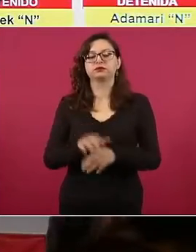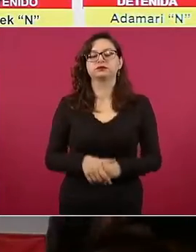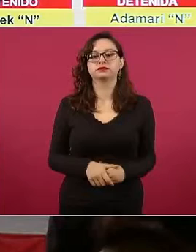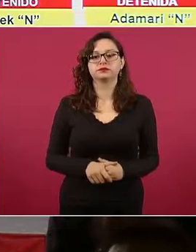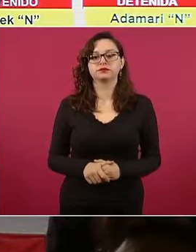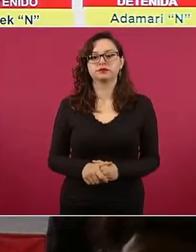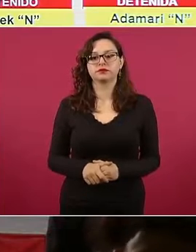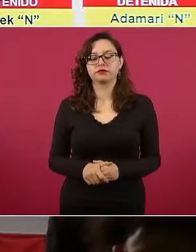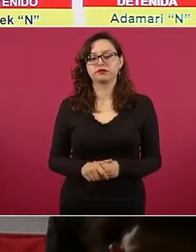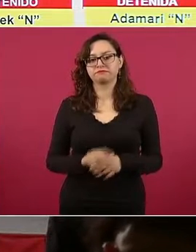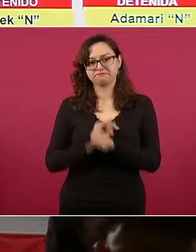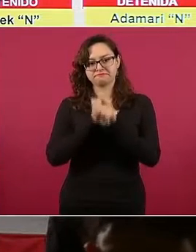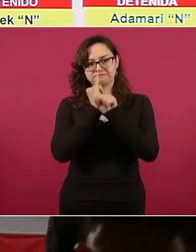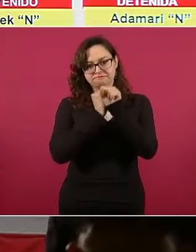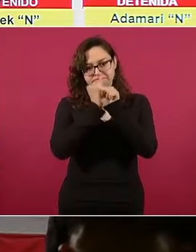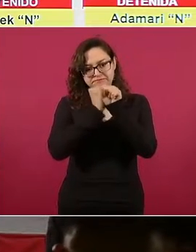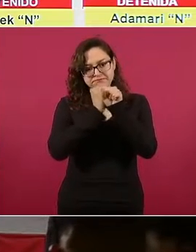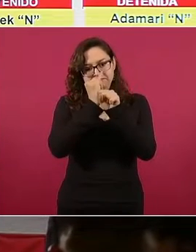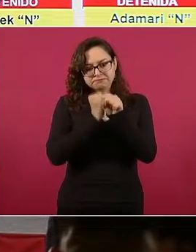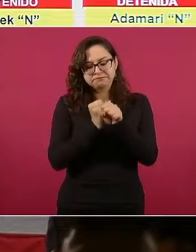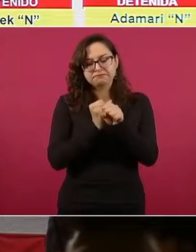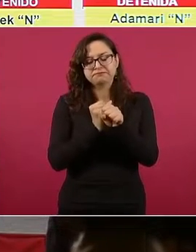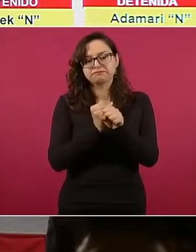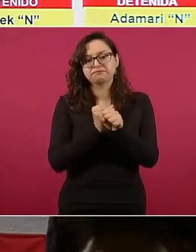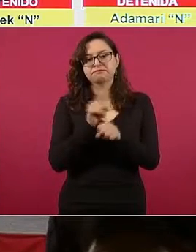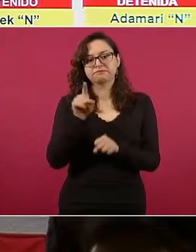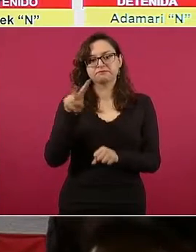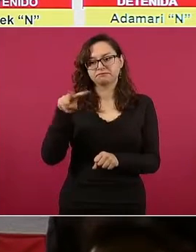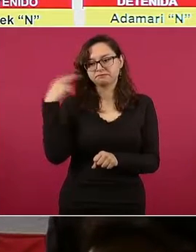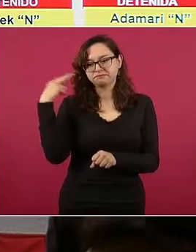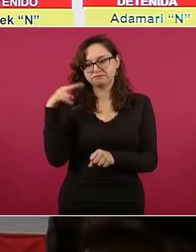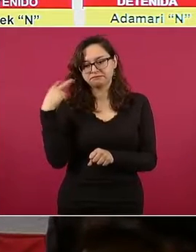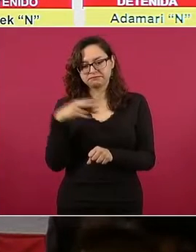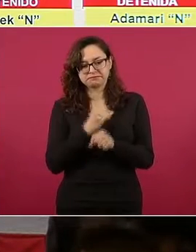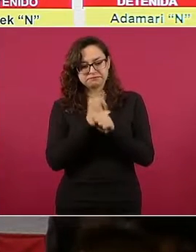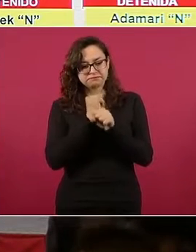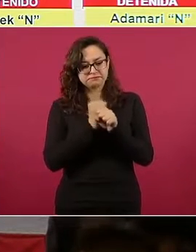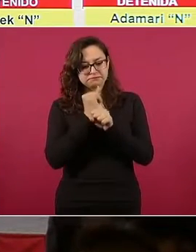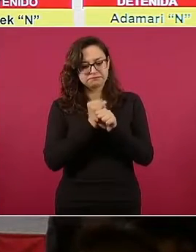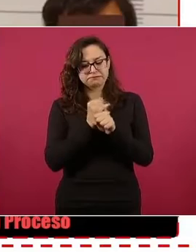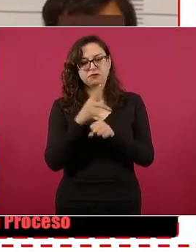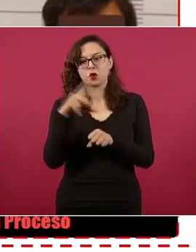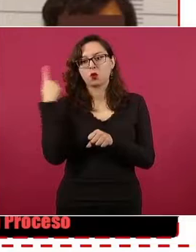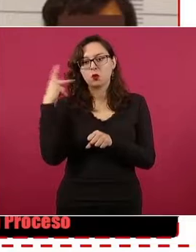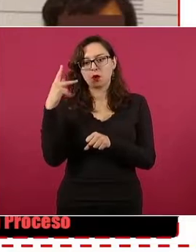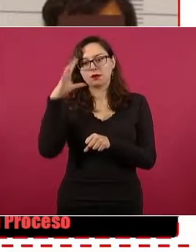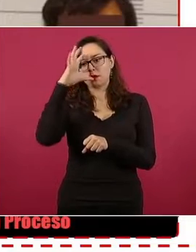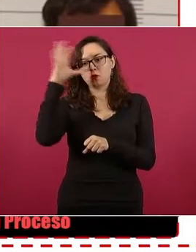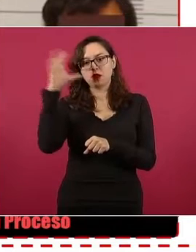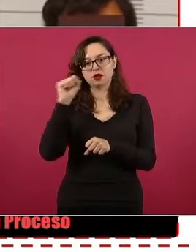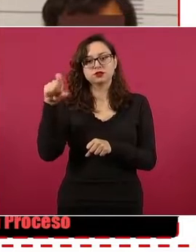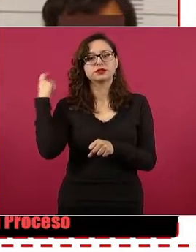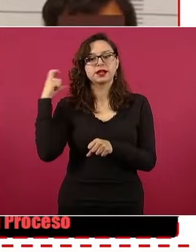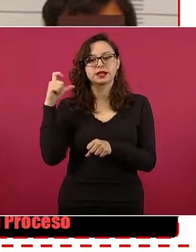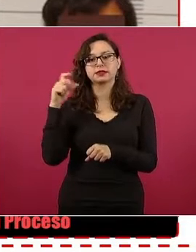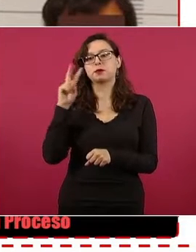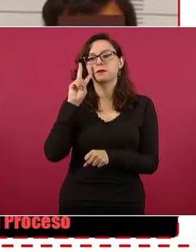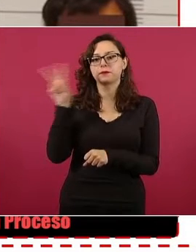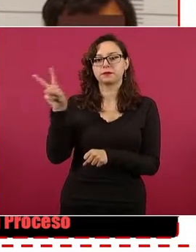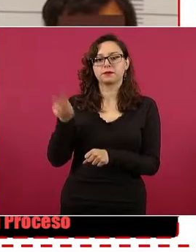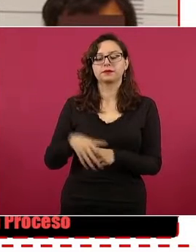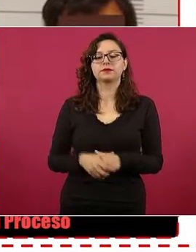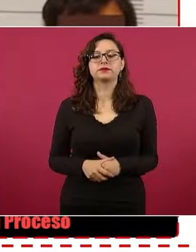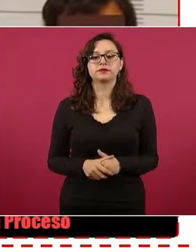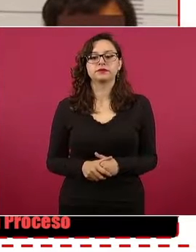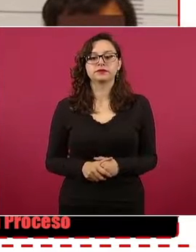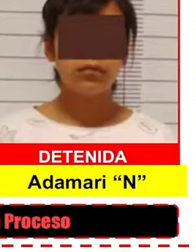Se hizo la investigación por parte de la Fiscalía de Veracruz, en coordinación con la de Puebla, Morelos y Querétaro. Se le ubicó